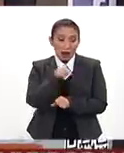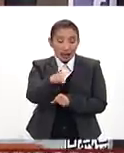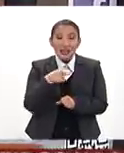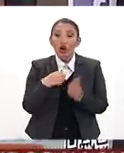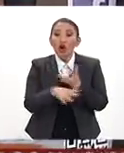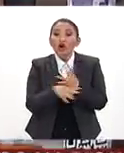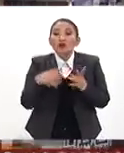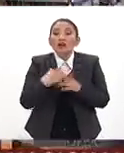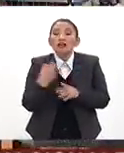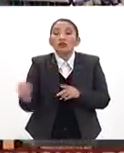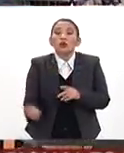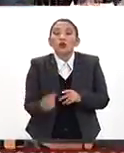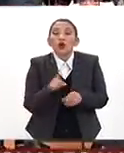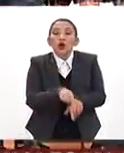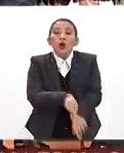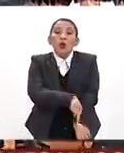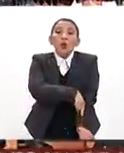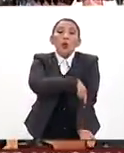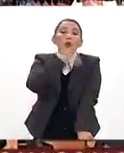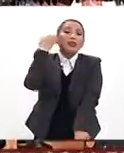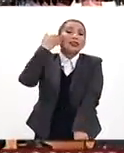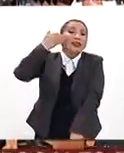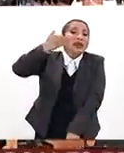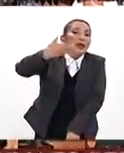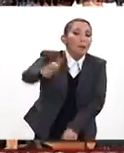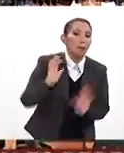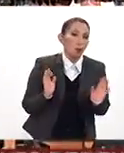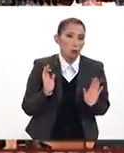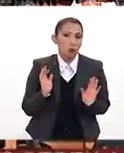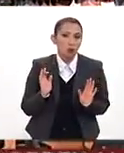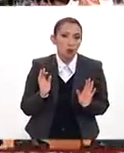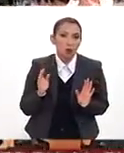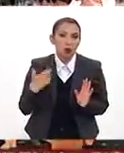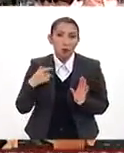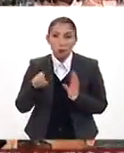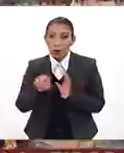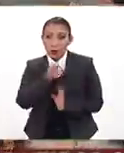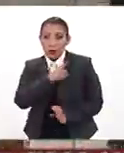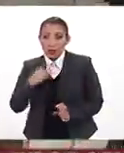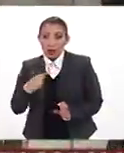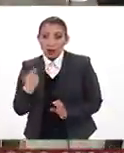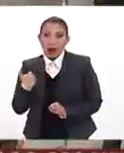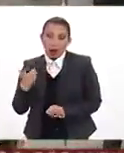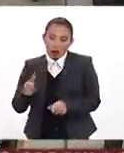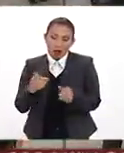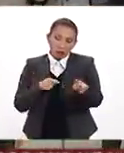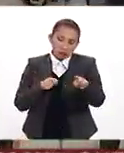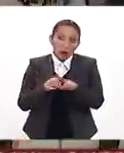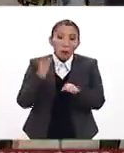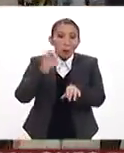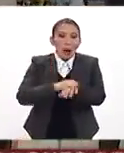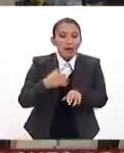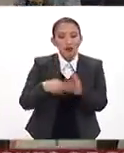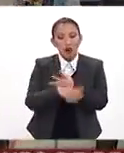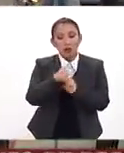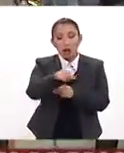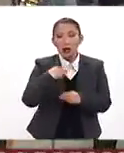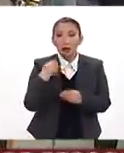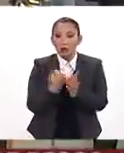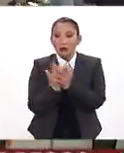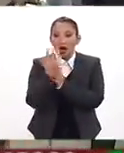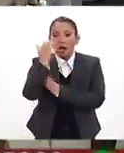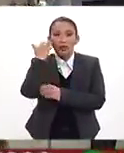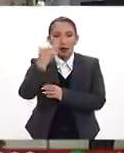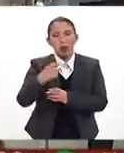la regla, digamos, sería que te duren más de lo que te va a durar la deuda. Y algo también importante es que no te endeudes demasiado